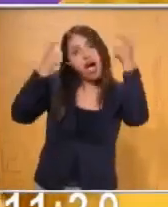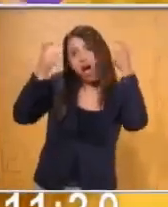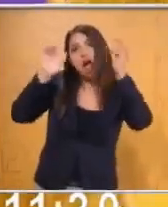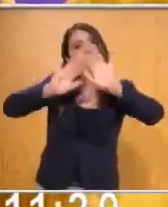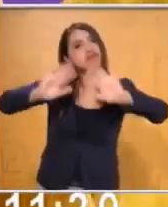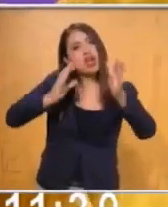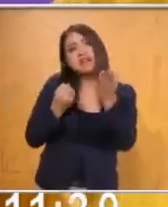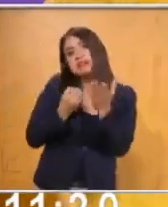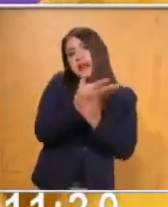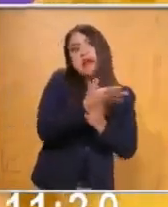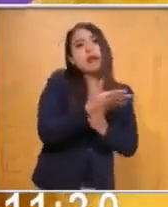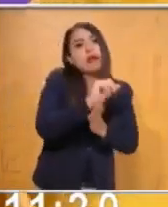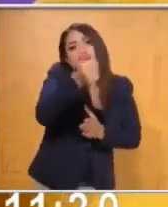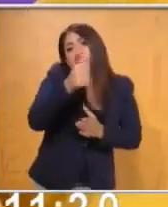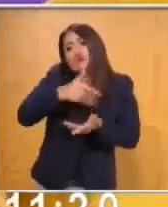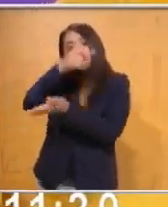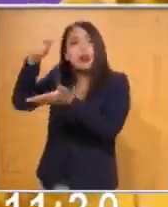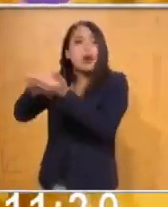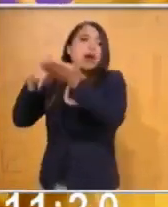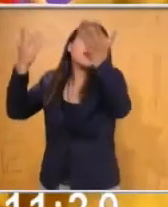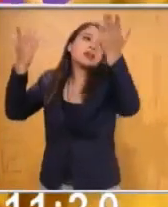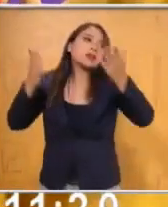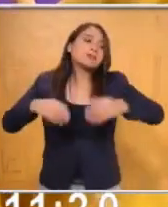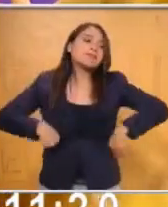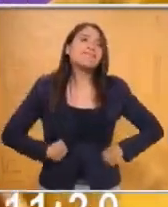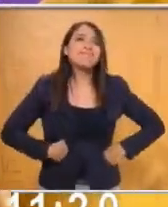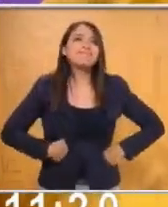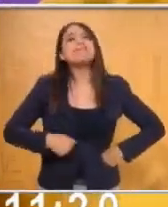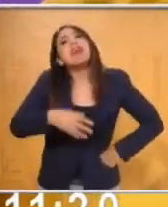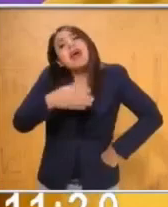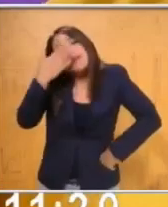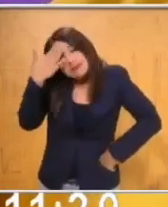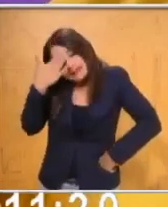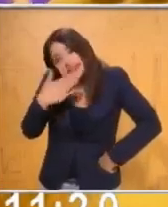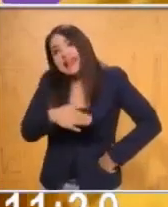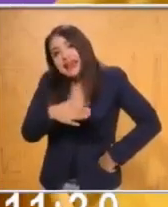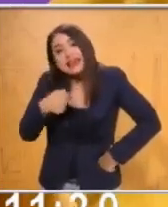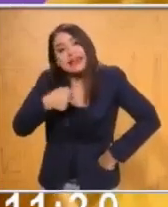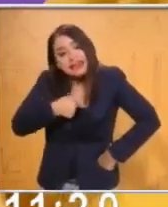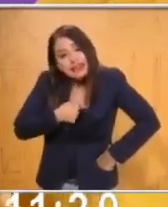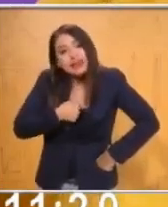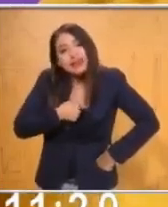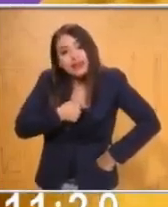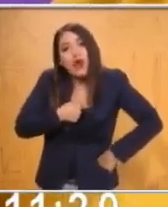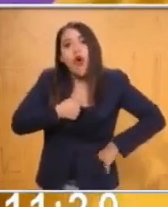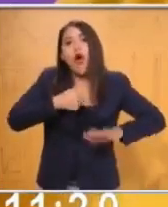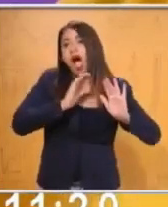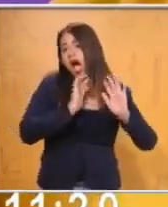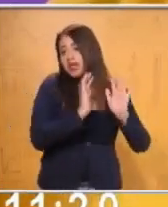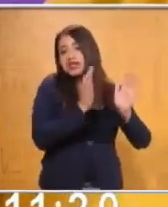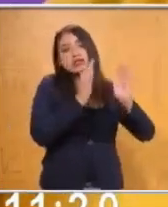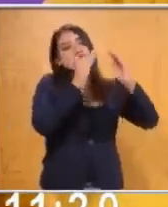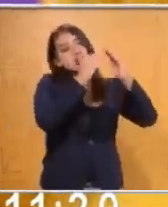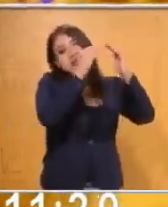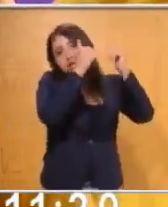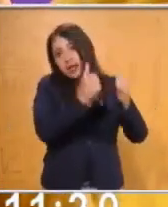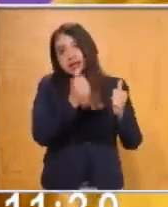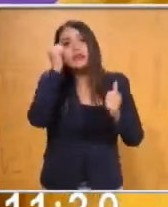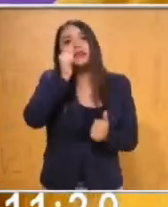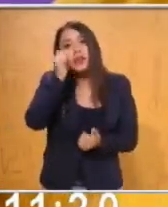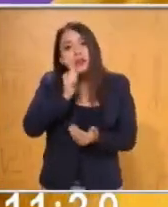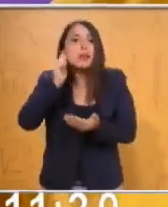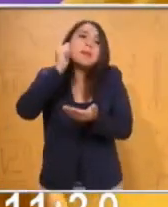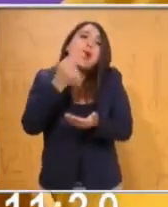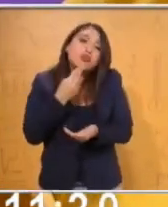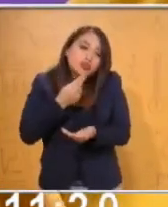Pero debo saber que es por mi bien. No debo salir de casa, debo usar gel antibacterial,